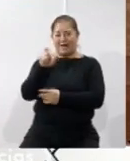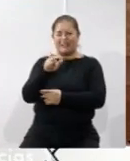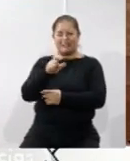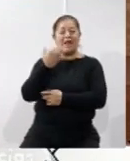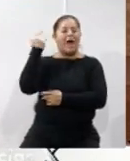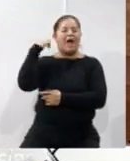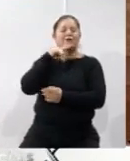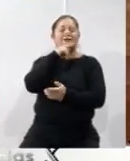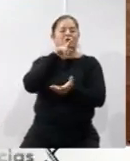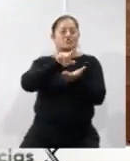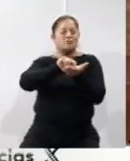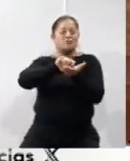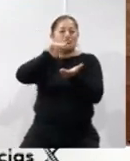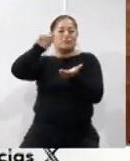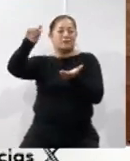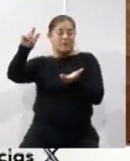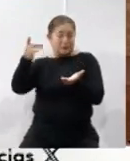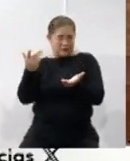Twitter,